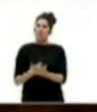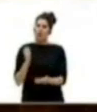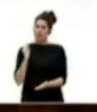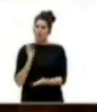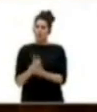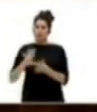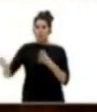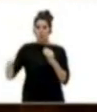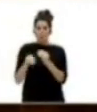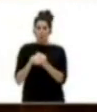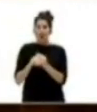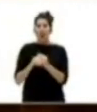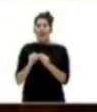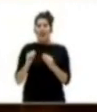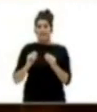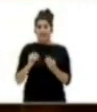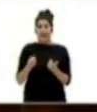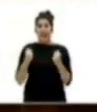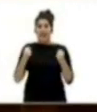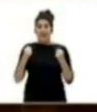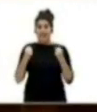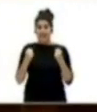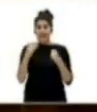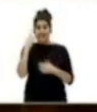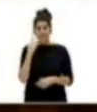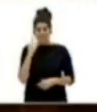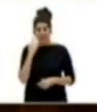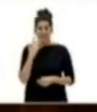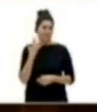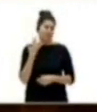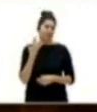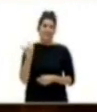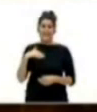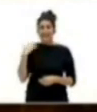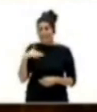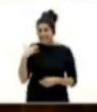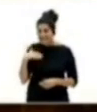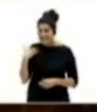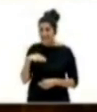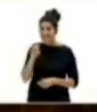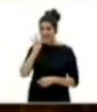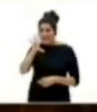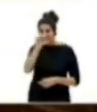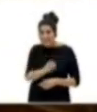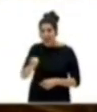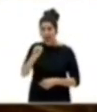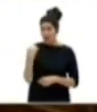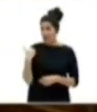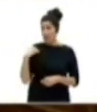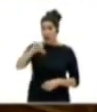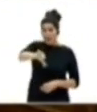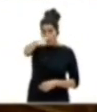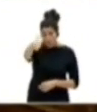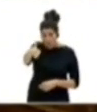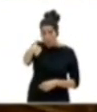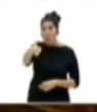incorporación de energías renovables. Pero lo cierto es que llevamos ya un cuarto de siglo, desde que se aprobó aquí en el Parlamento Autonómico,